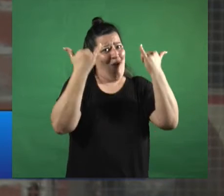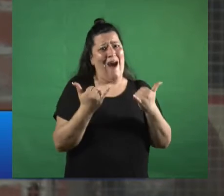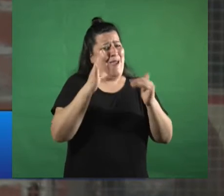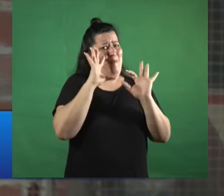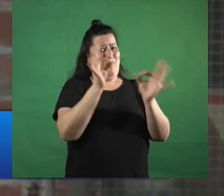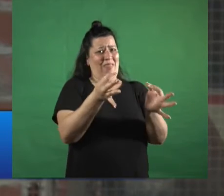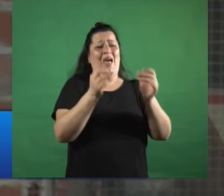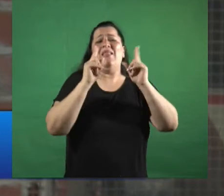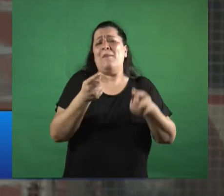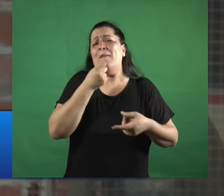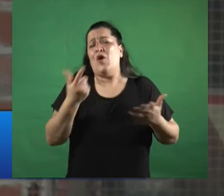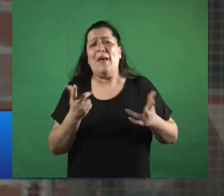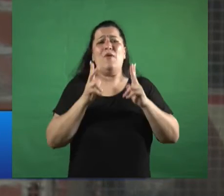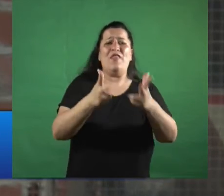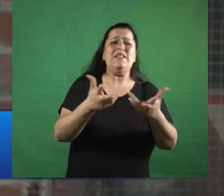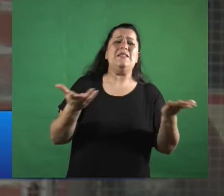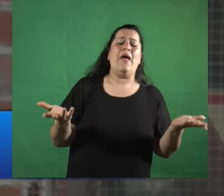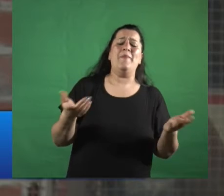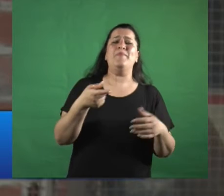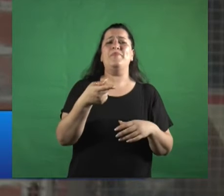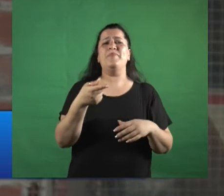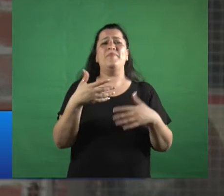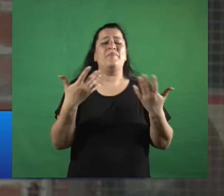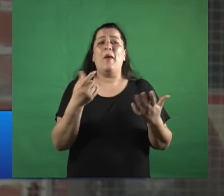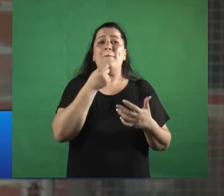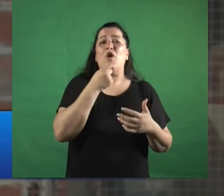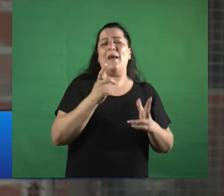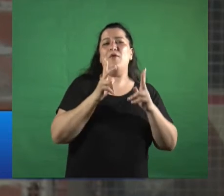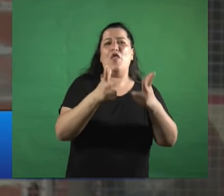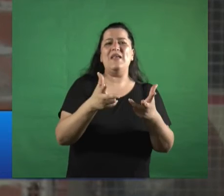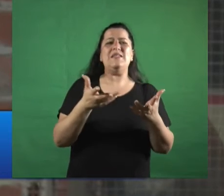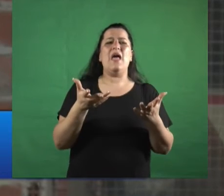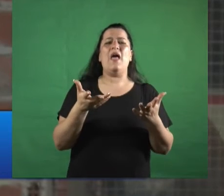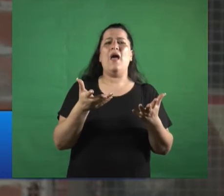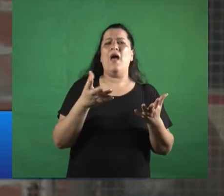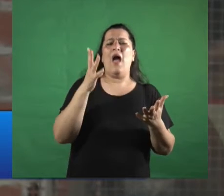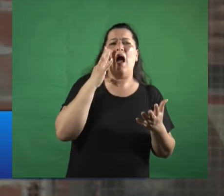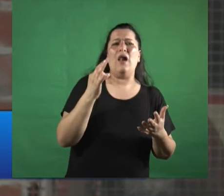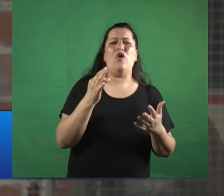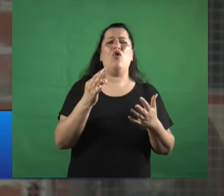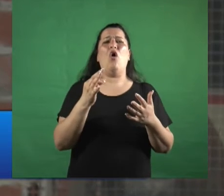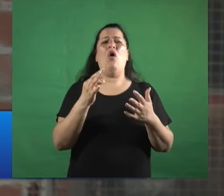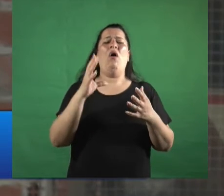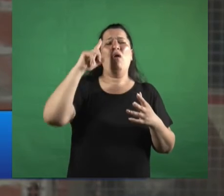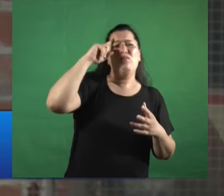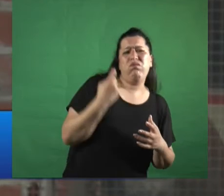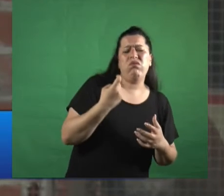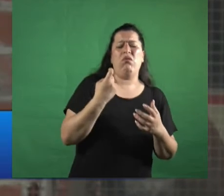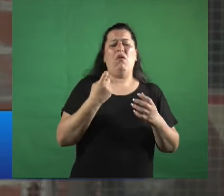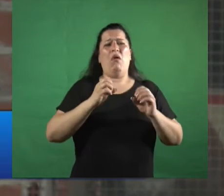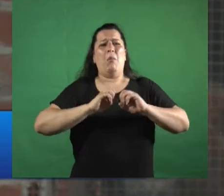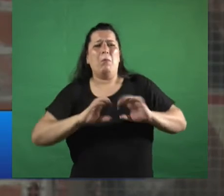cosas como voy a citar de memoria pero es cuestión de entrar melancólico en fausto